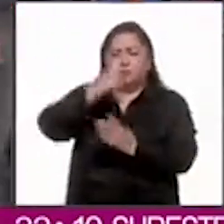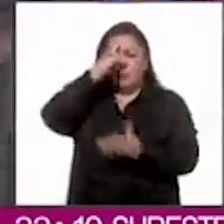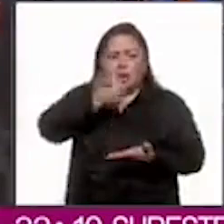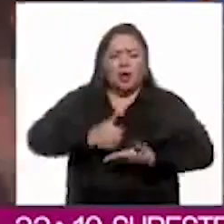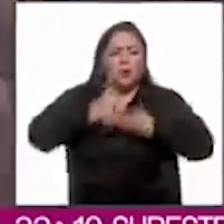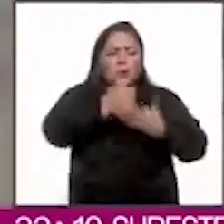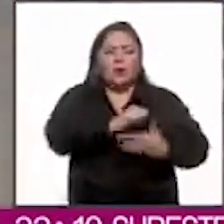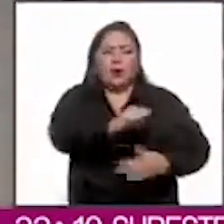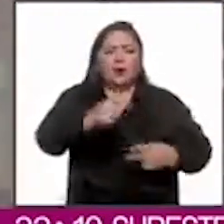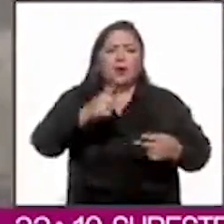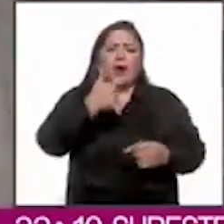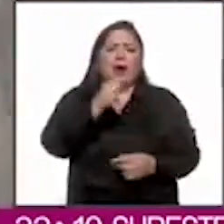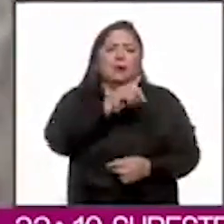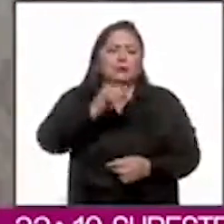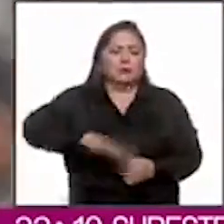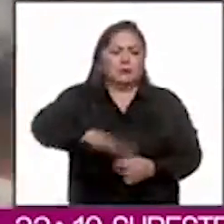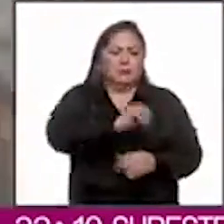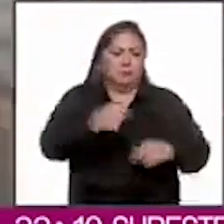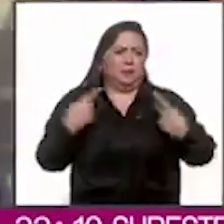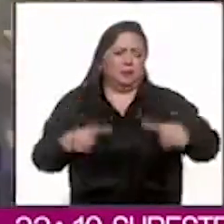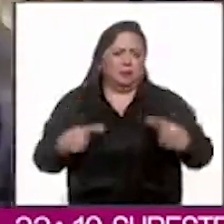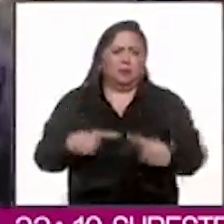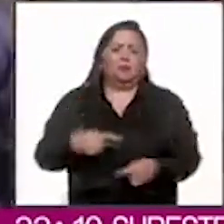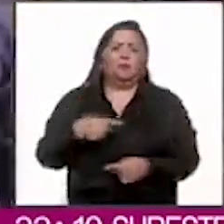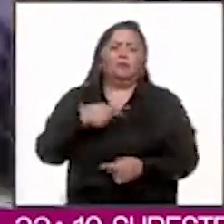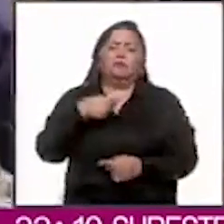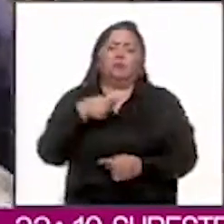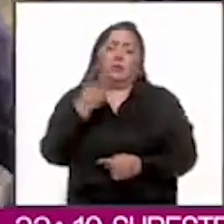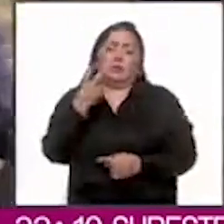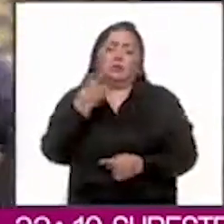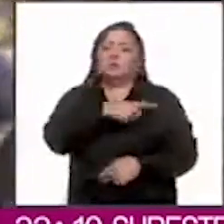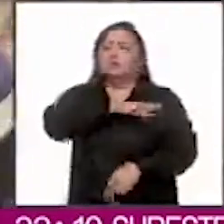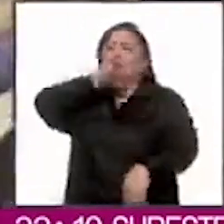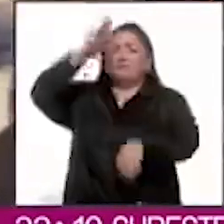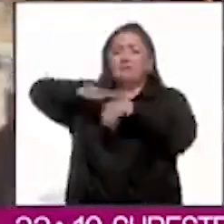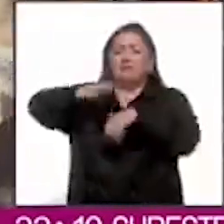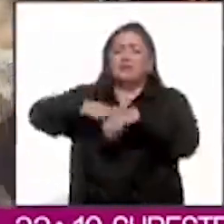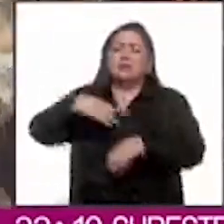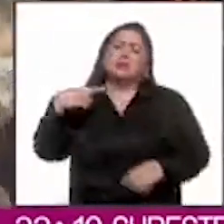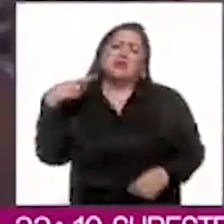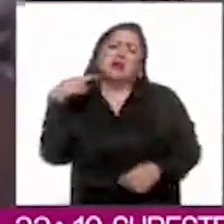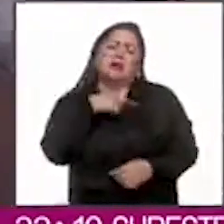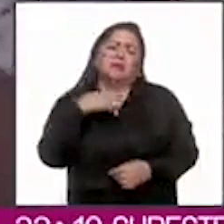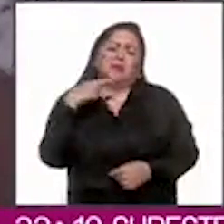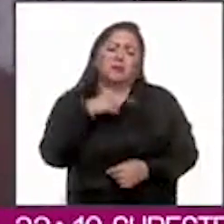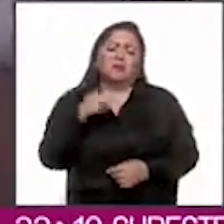humanitaria a Gaza y la población afectada hizo un llamado urgente.